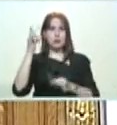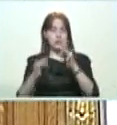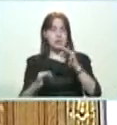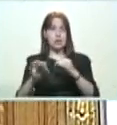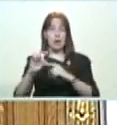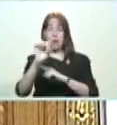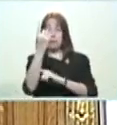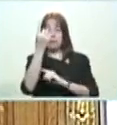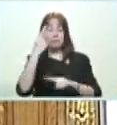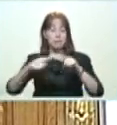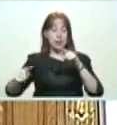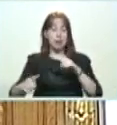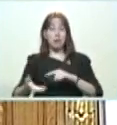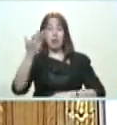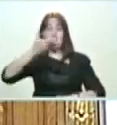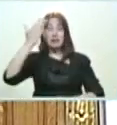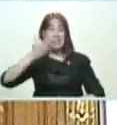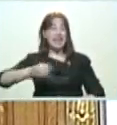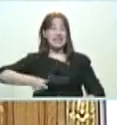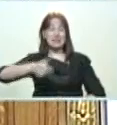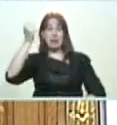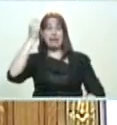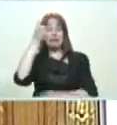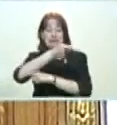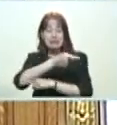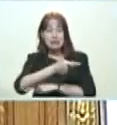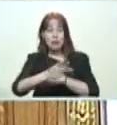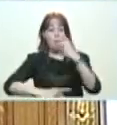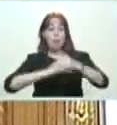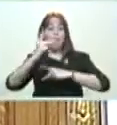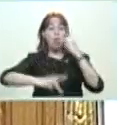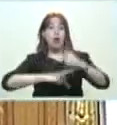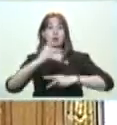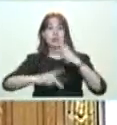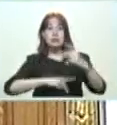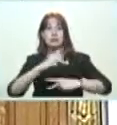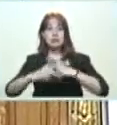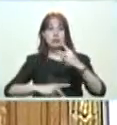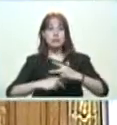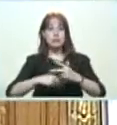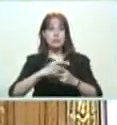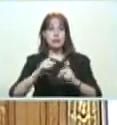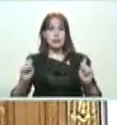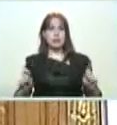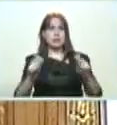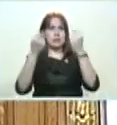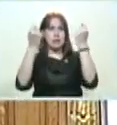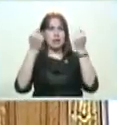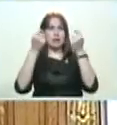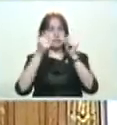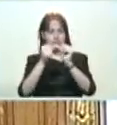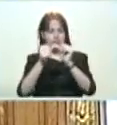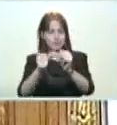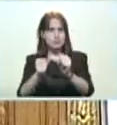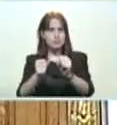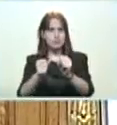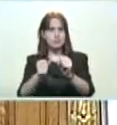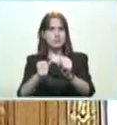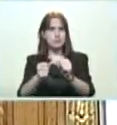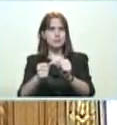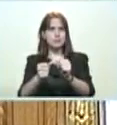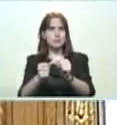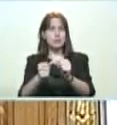Pero uno de los grandes mandatos es echar a andar un proceso de recuperación sostenida, sostenible,